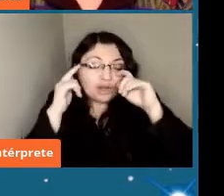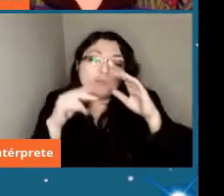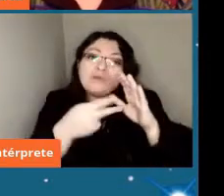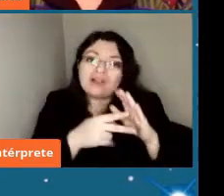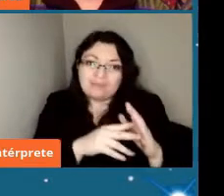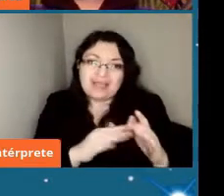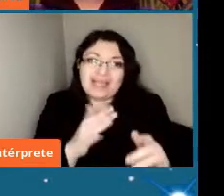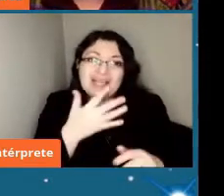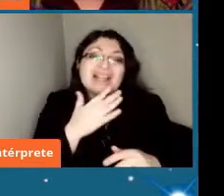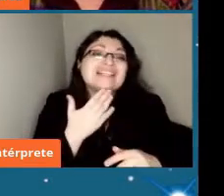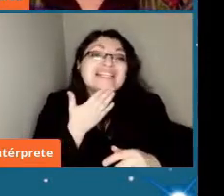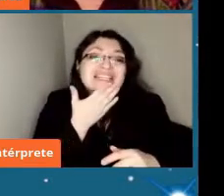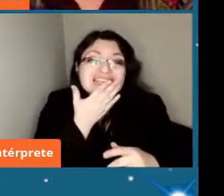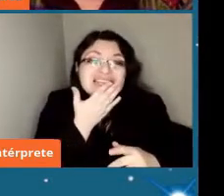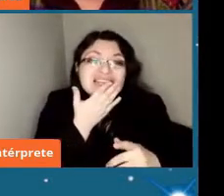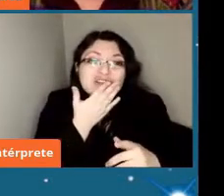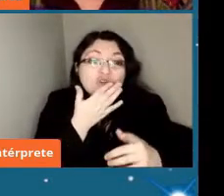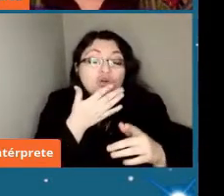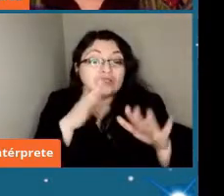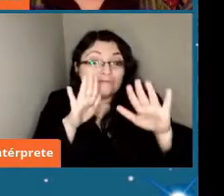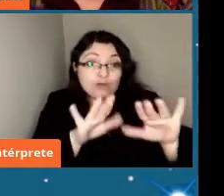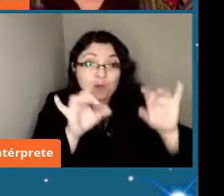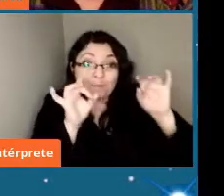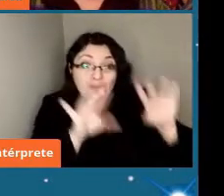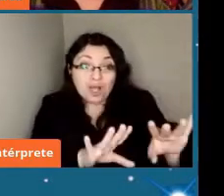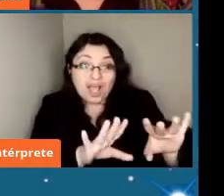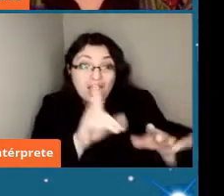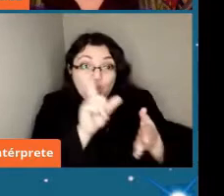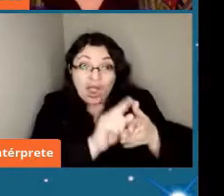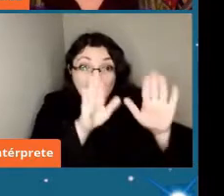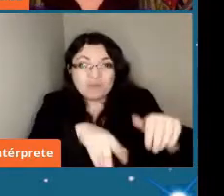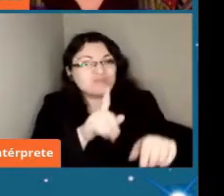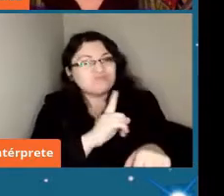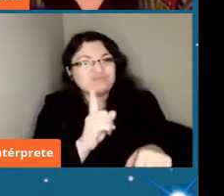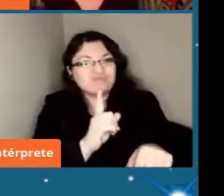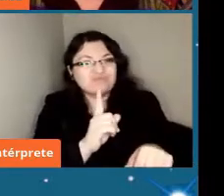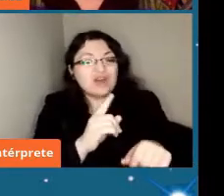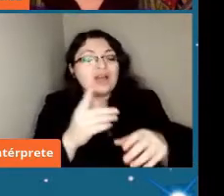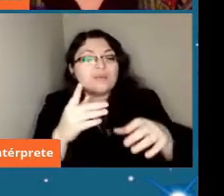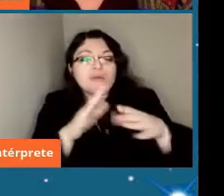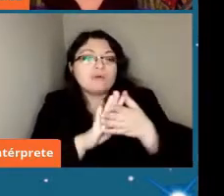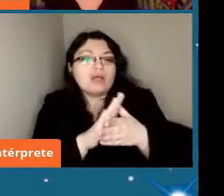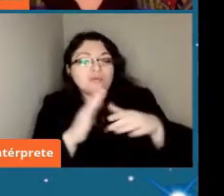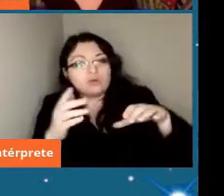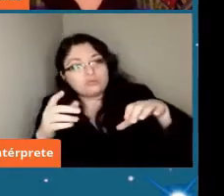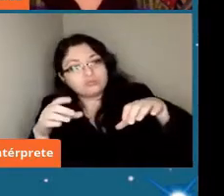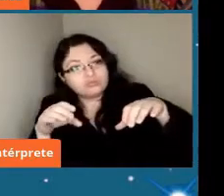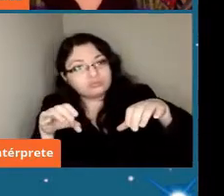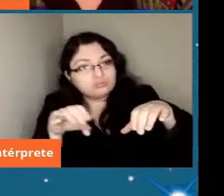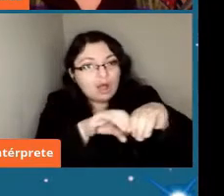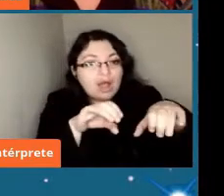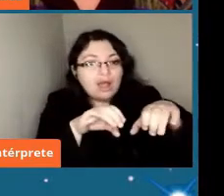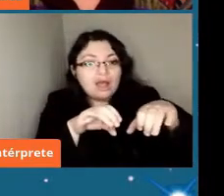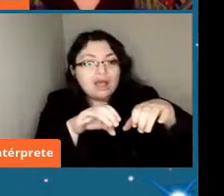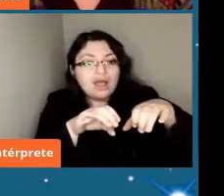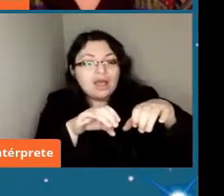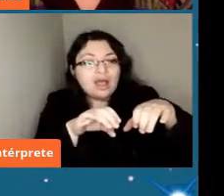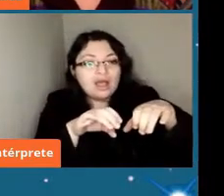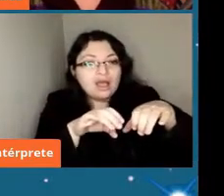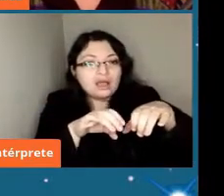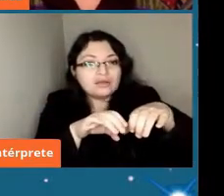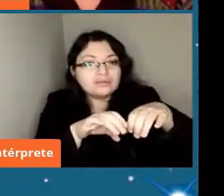reptando y finalmente cuando choca con algo que lo impide el paso como acá este es el cordón de las montañas